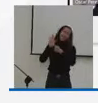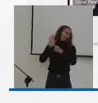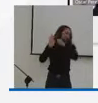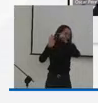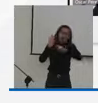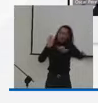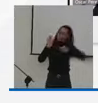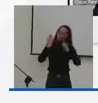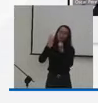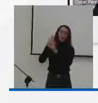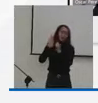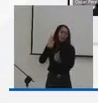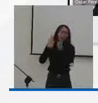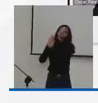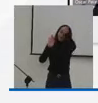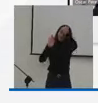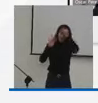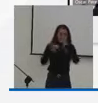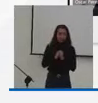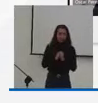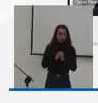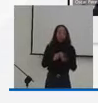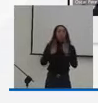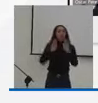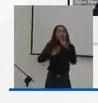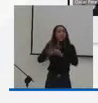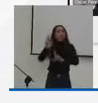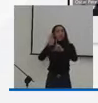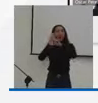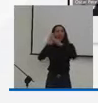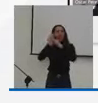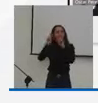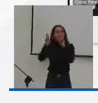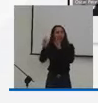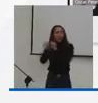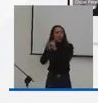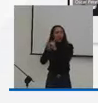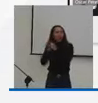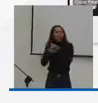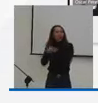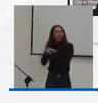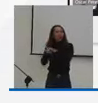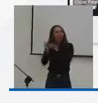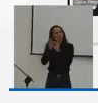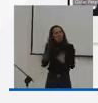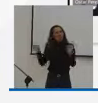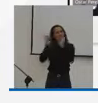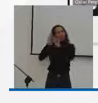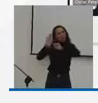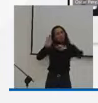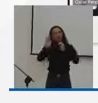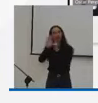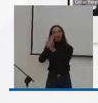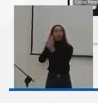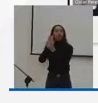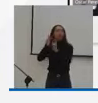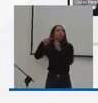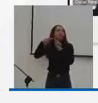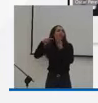Hay que actualizar la política en materia deportiva, en materia de recreación,